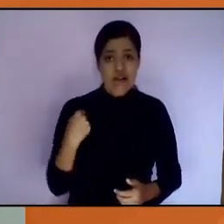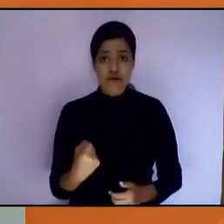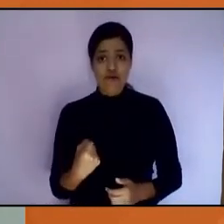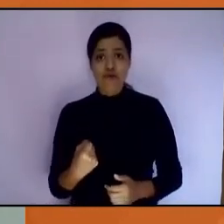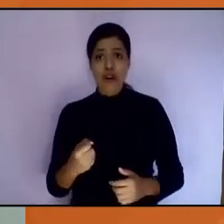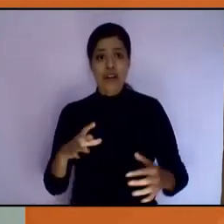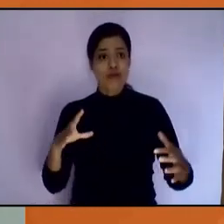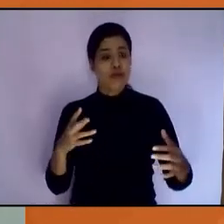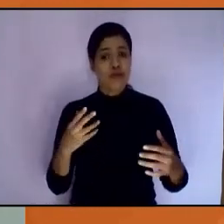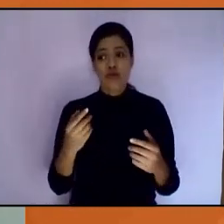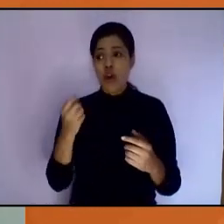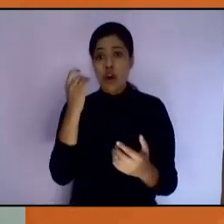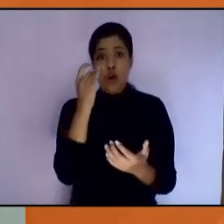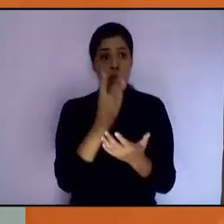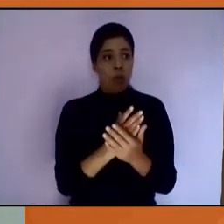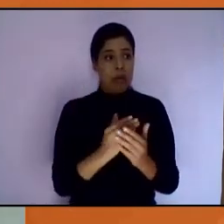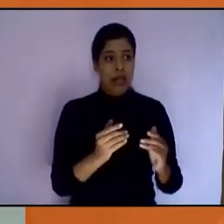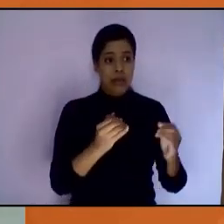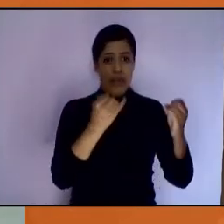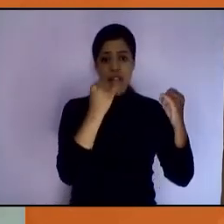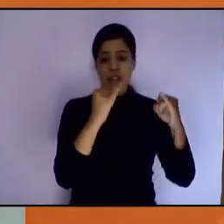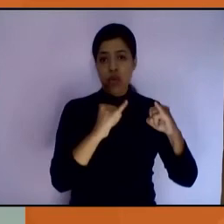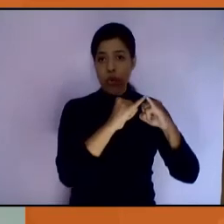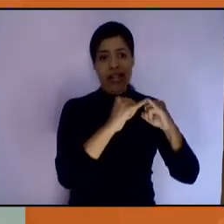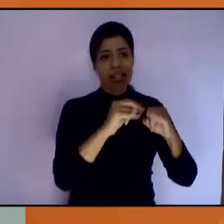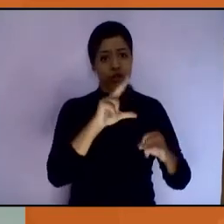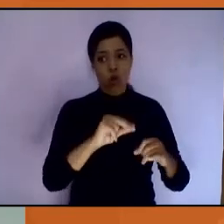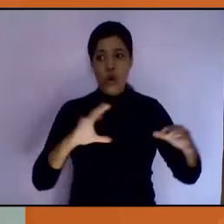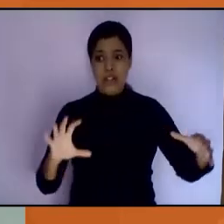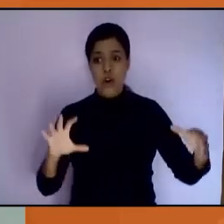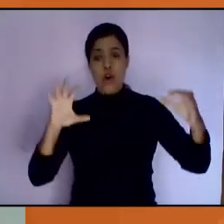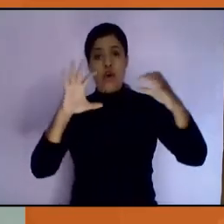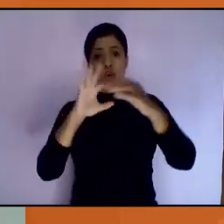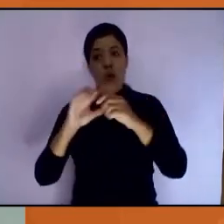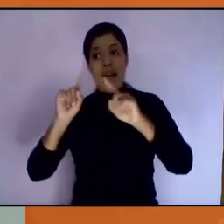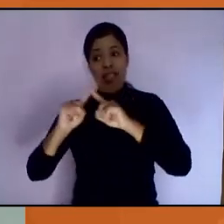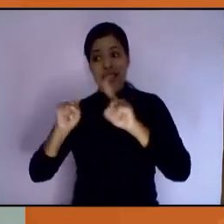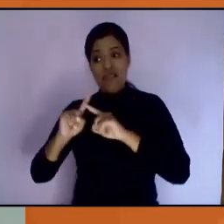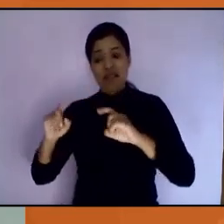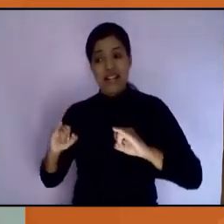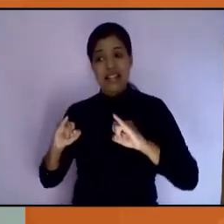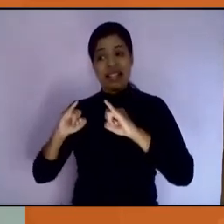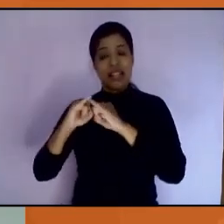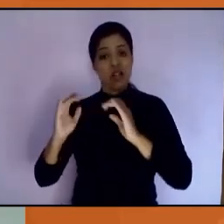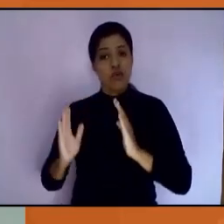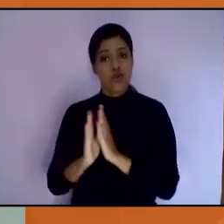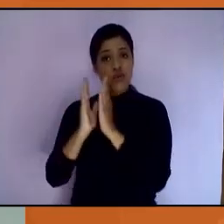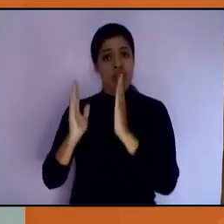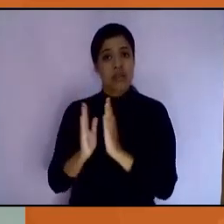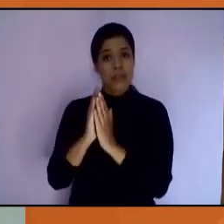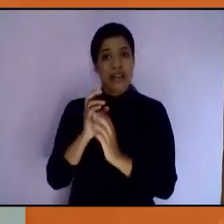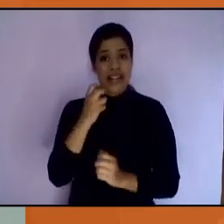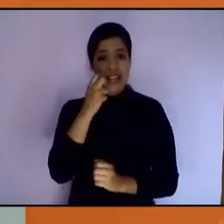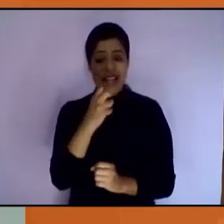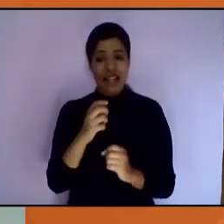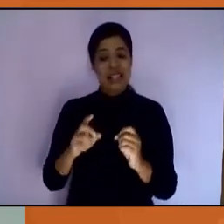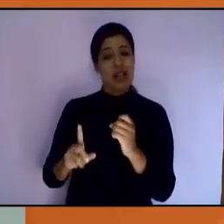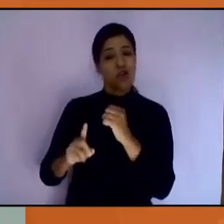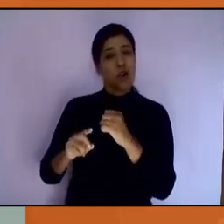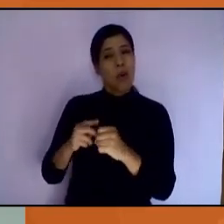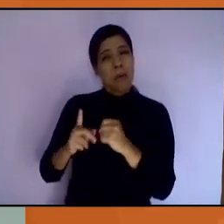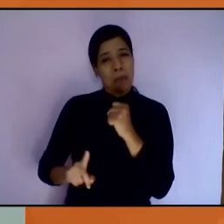unilaterales, o en la participación de diferentes actores sociales en esta problemática,